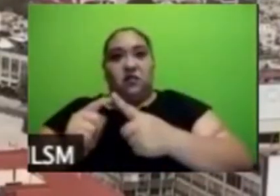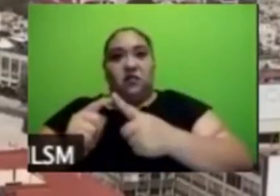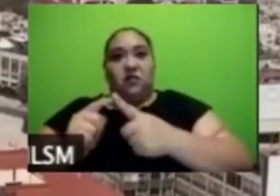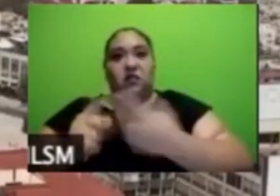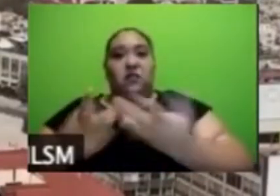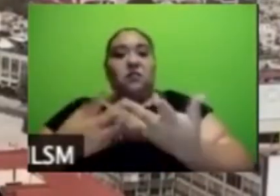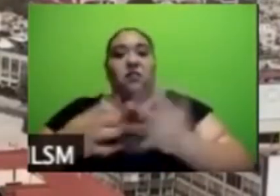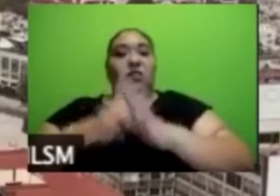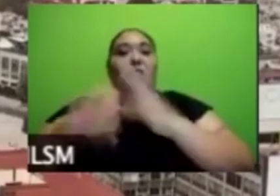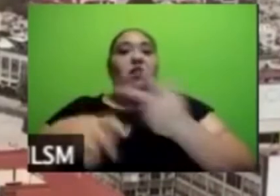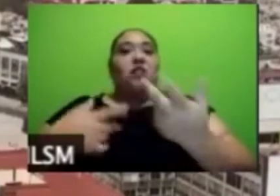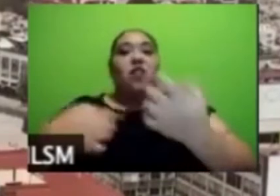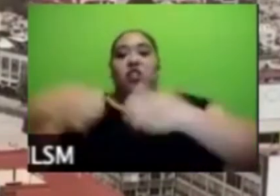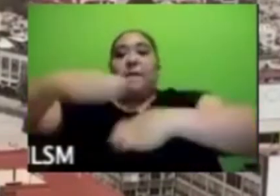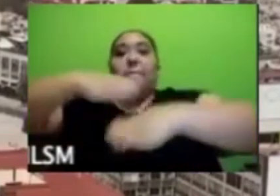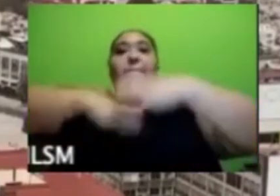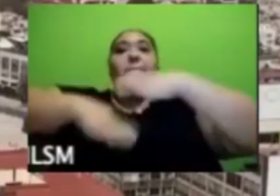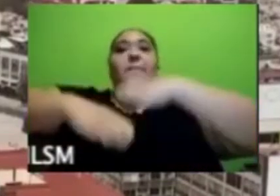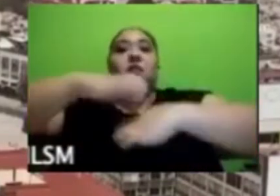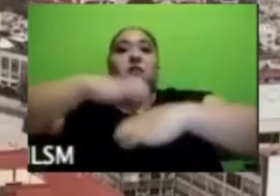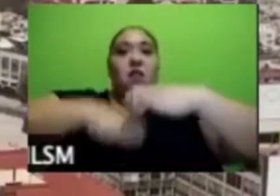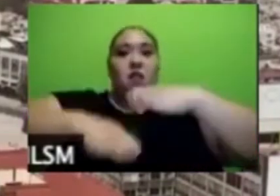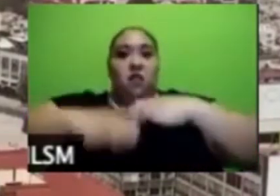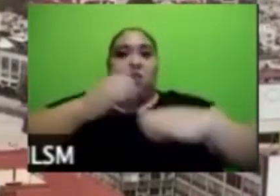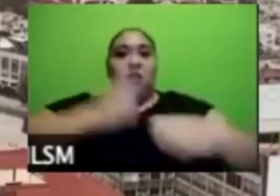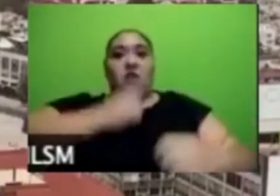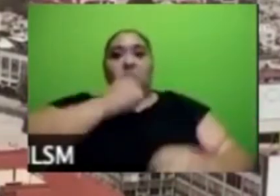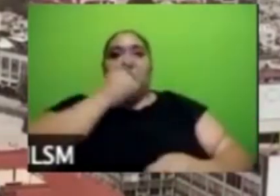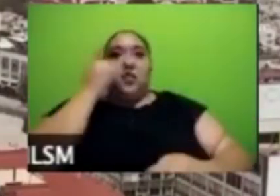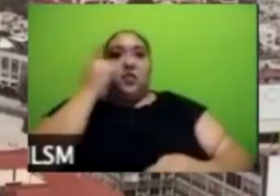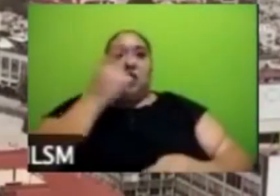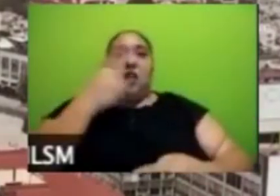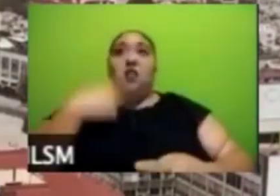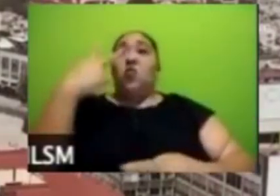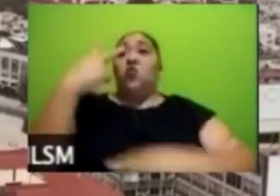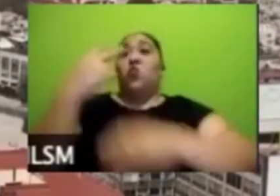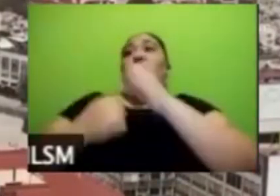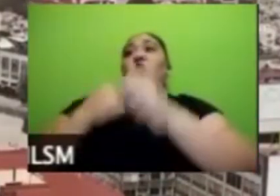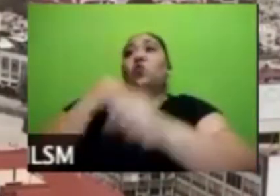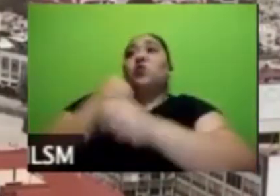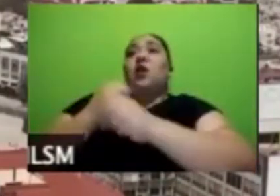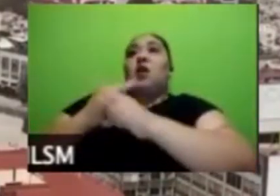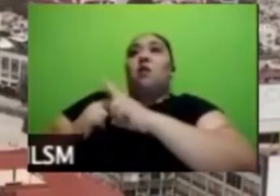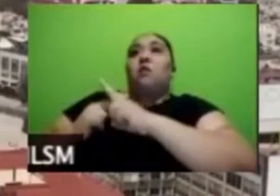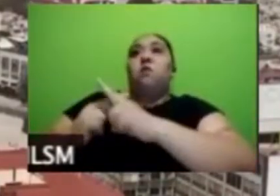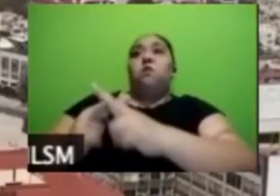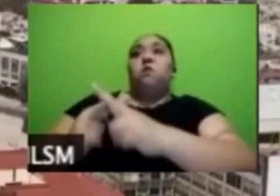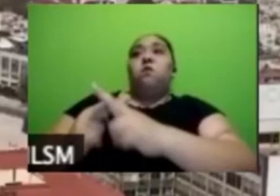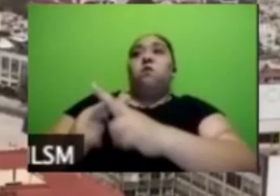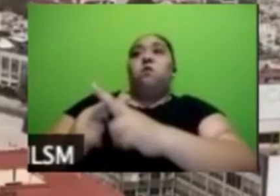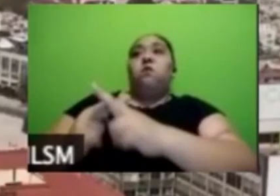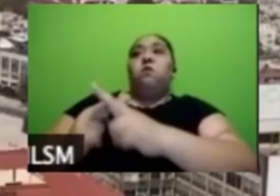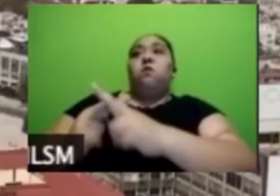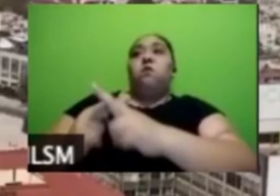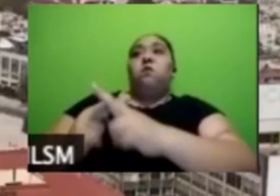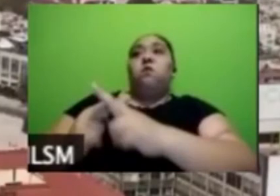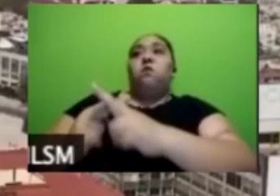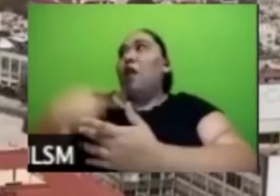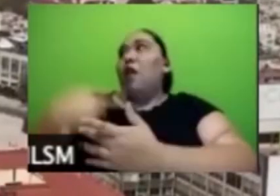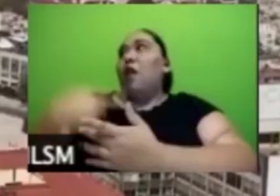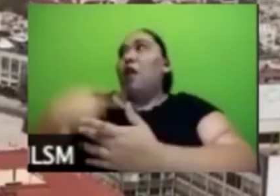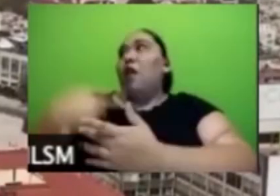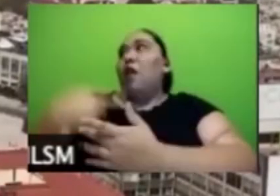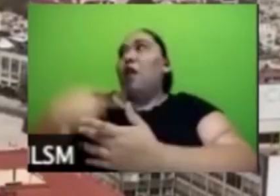o sea son distintos niveles de formalidad y de adaptación los profesionistas dicen un año déjenme y en un año me